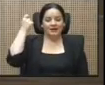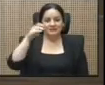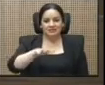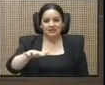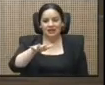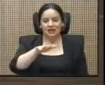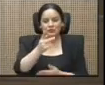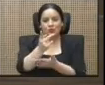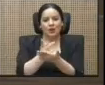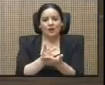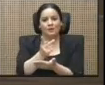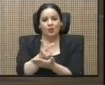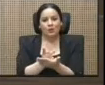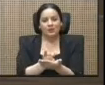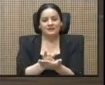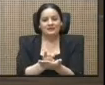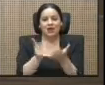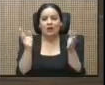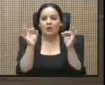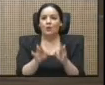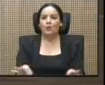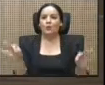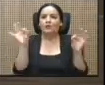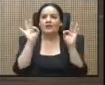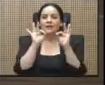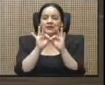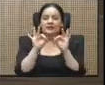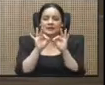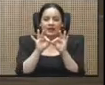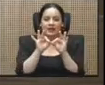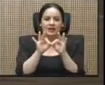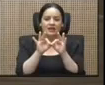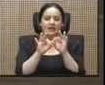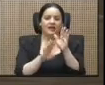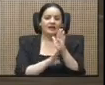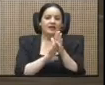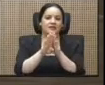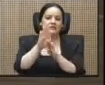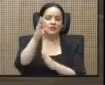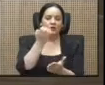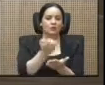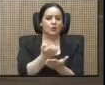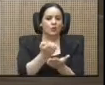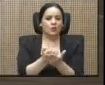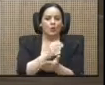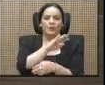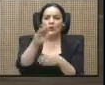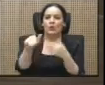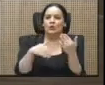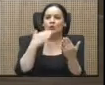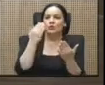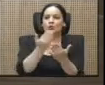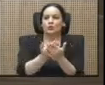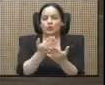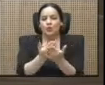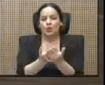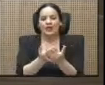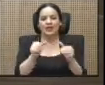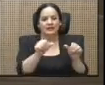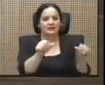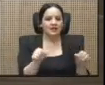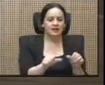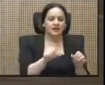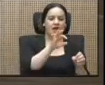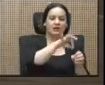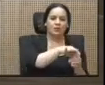provincia fundamental en el crecimiento económico. En todas las líneas, agricultura,